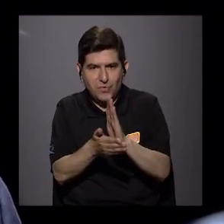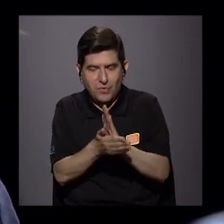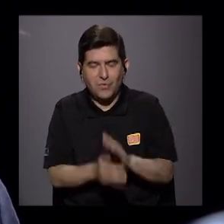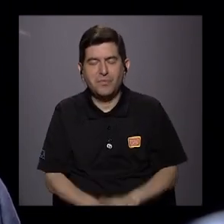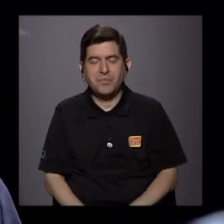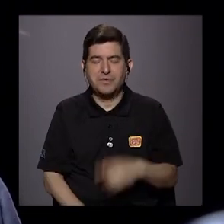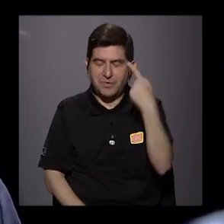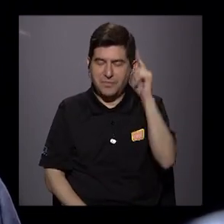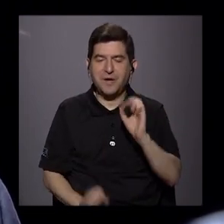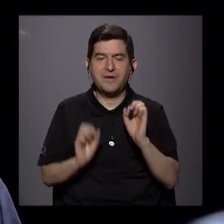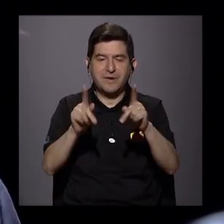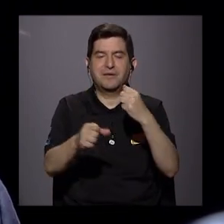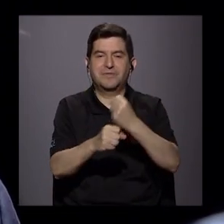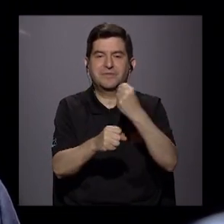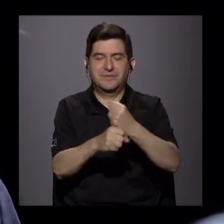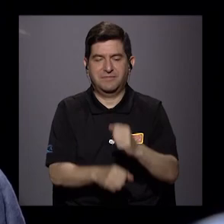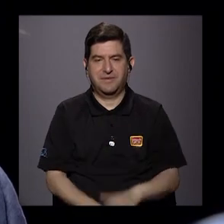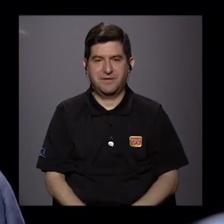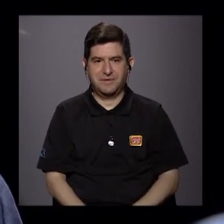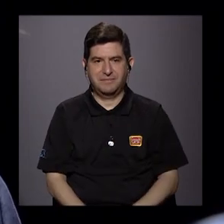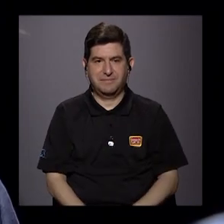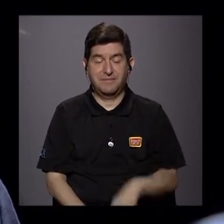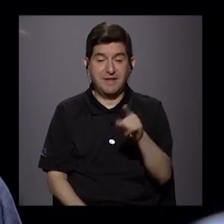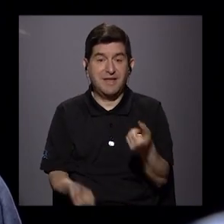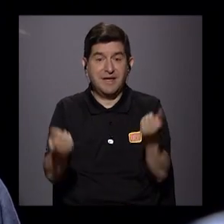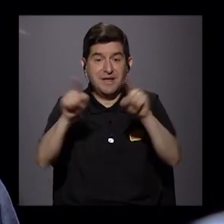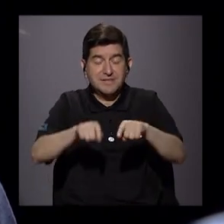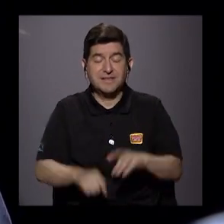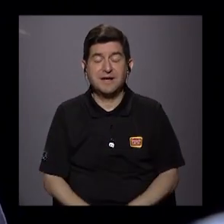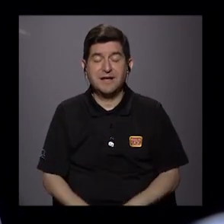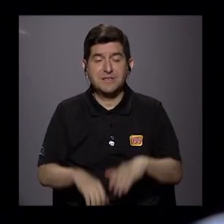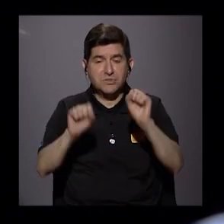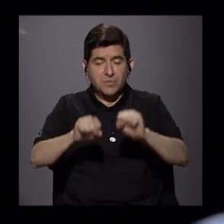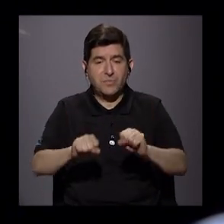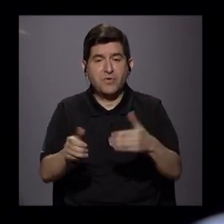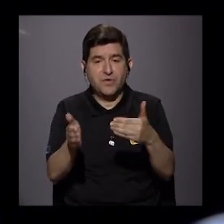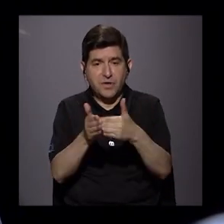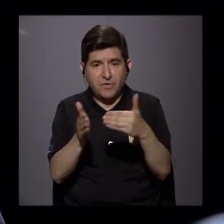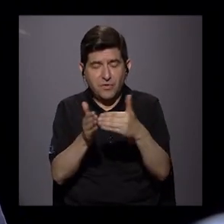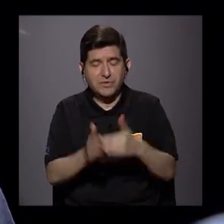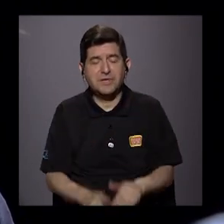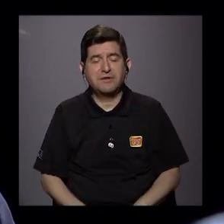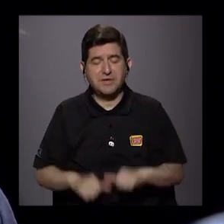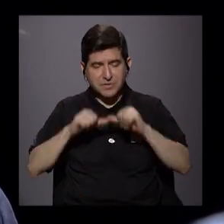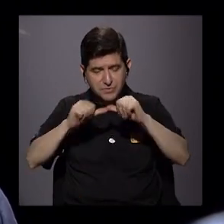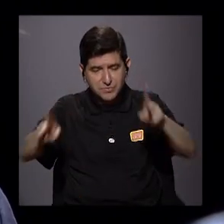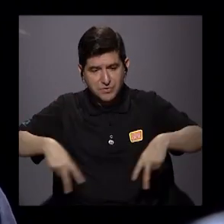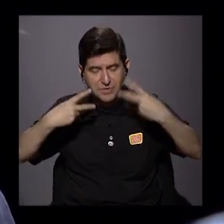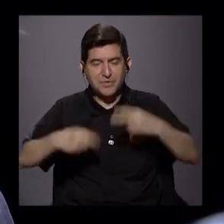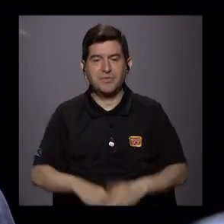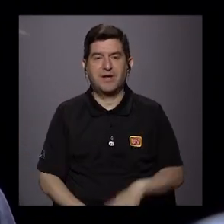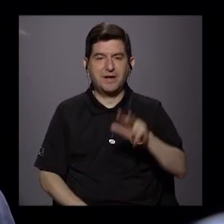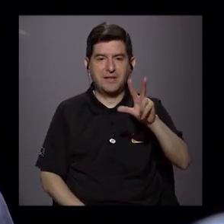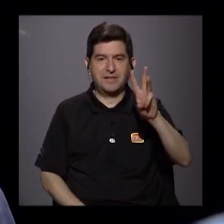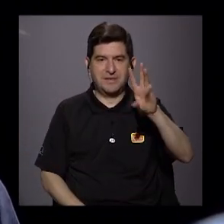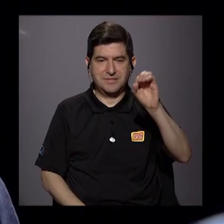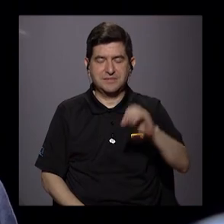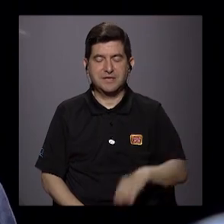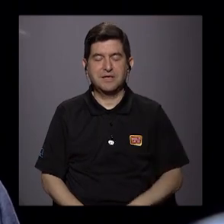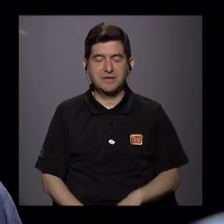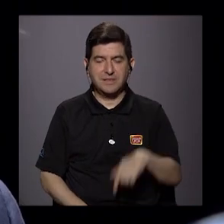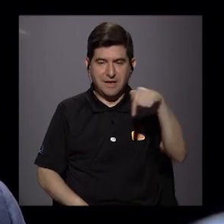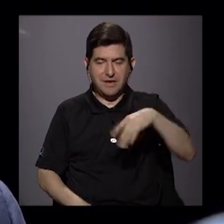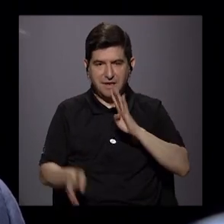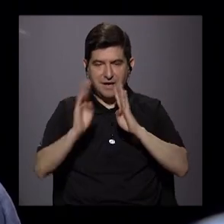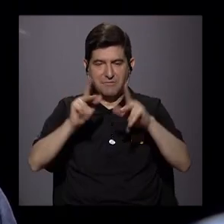una oportunidad laboral para lograr, en este caso, reivindicar su vida. Estamos entre 60 conversando con una